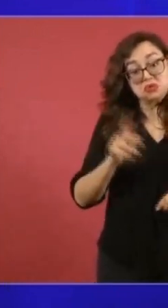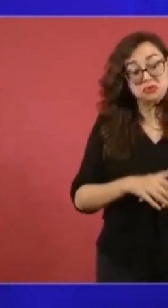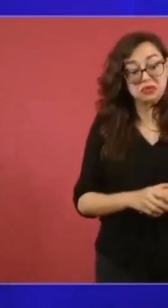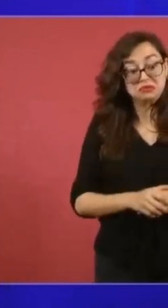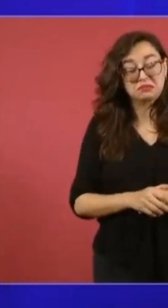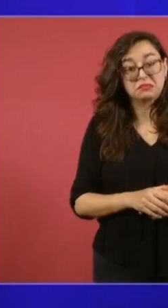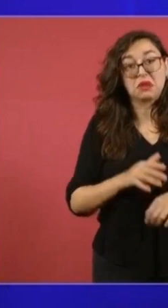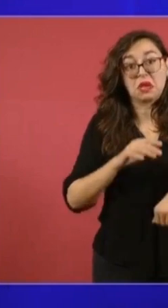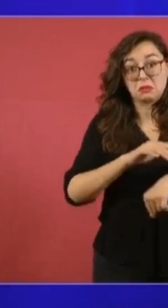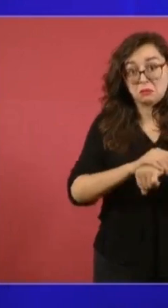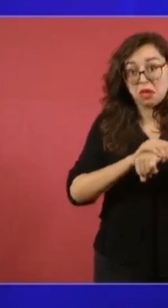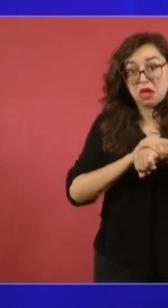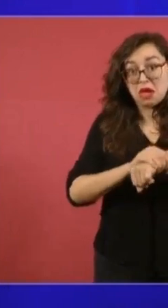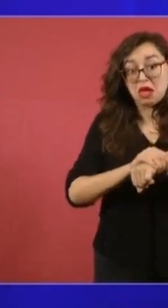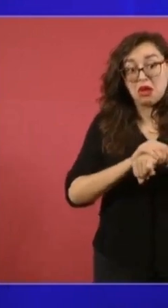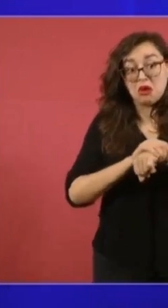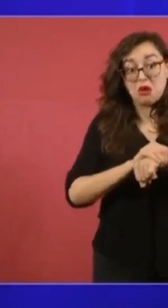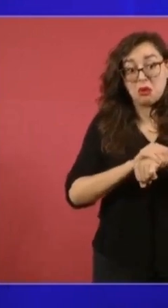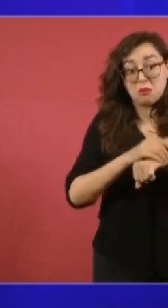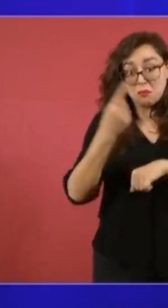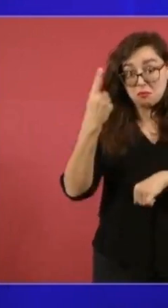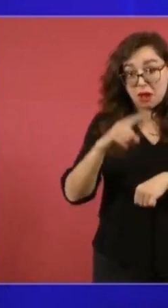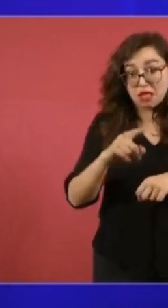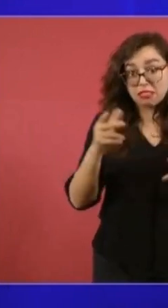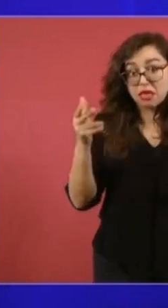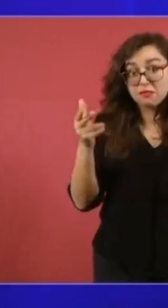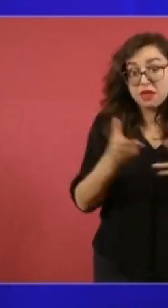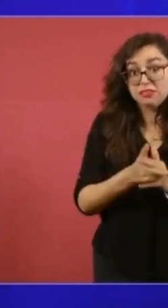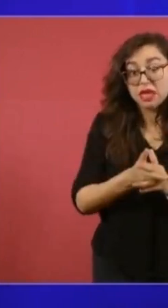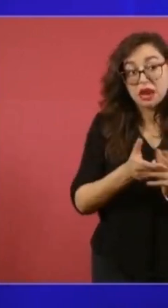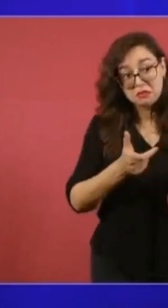se le dispara a la cabeza para matarlo?